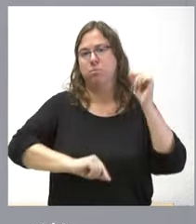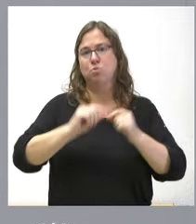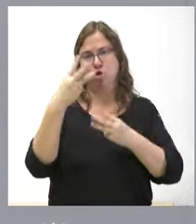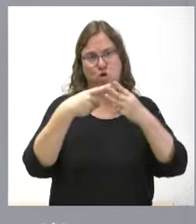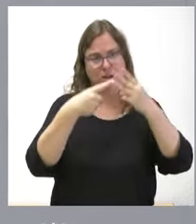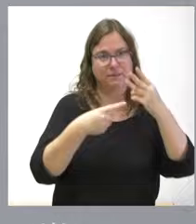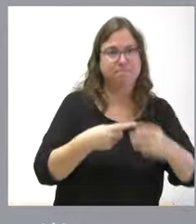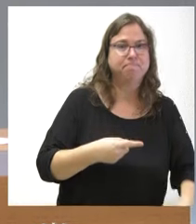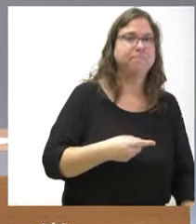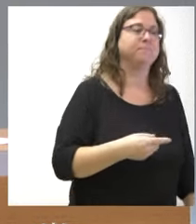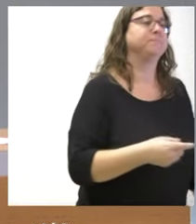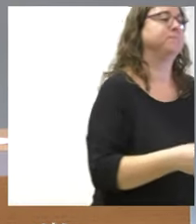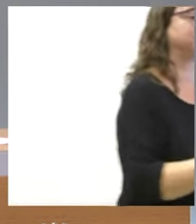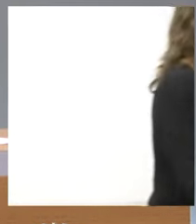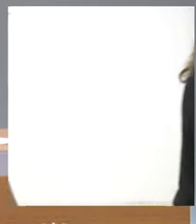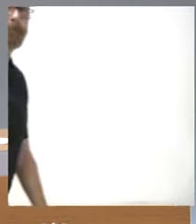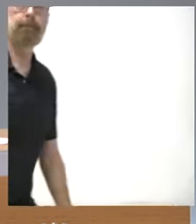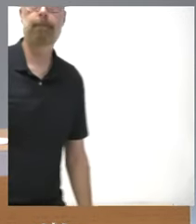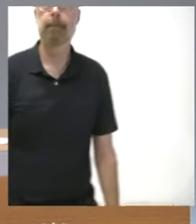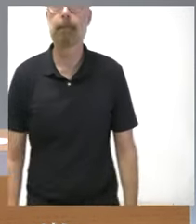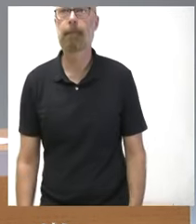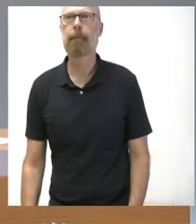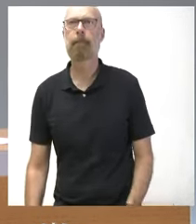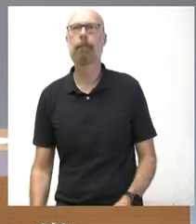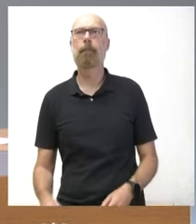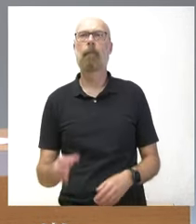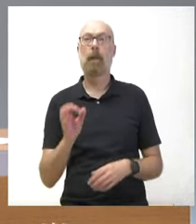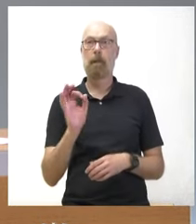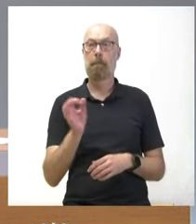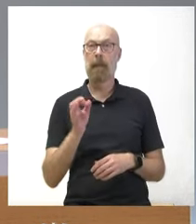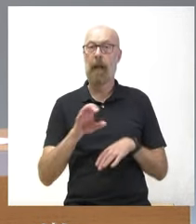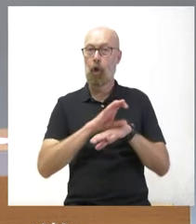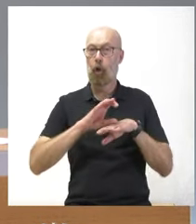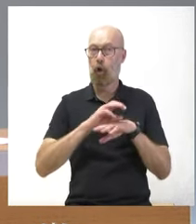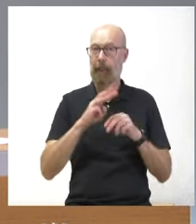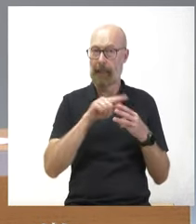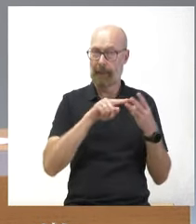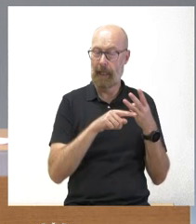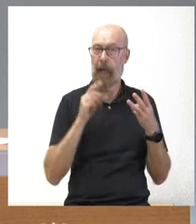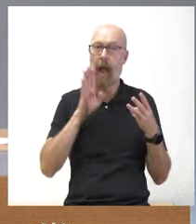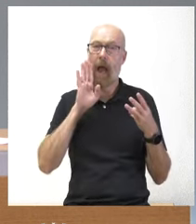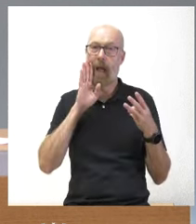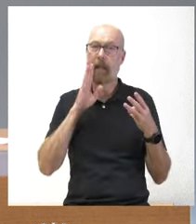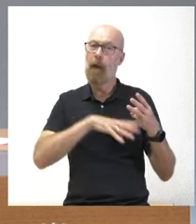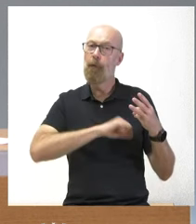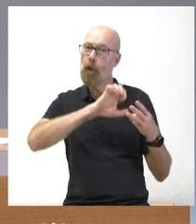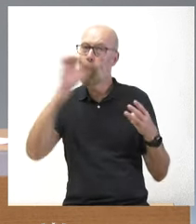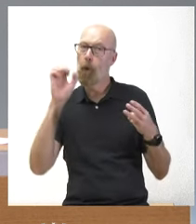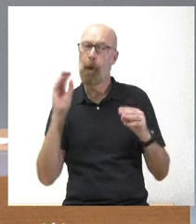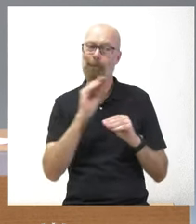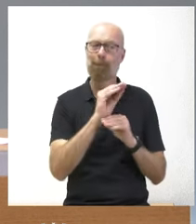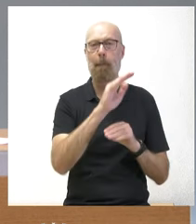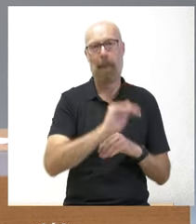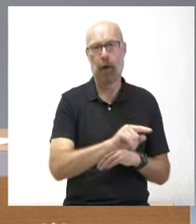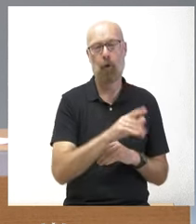consejerías pero es verdad que estas tres consejerías no han sido en estos años las principales receptoras de estos fondos europeos que